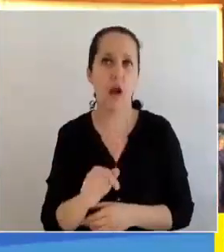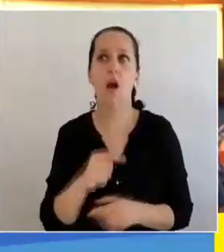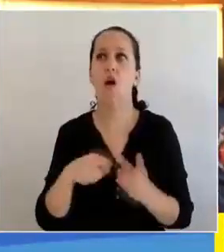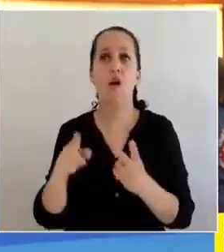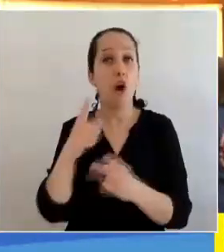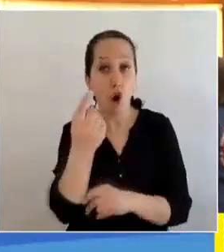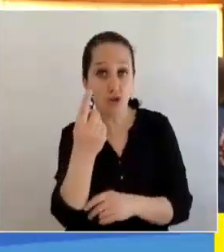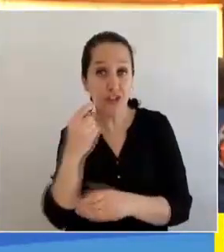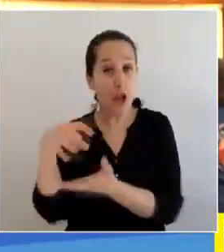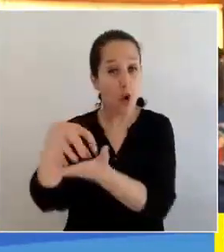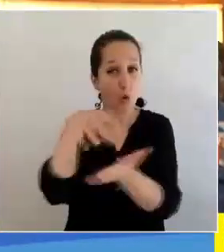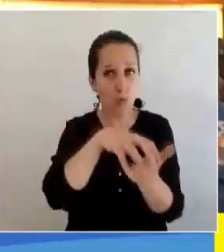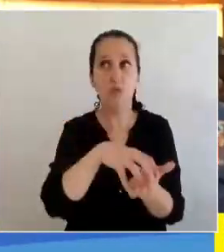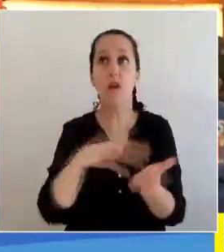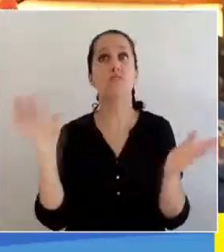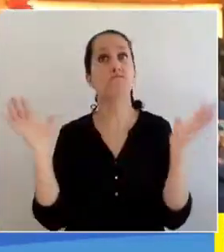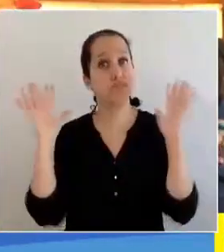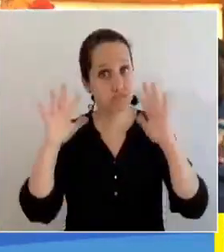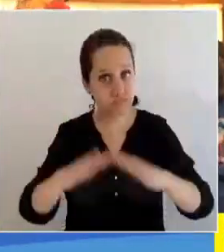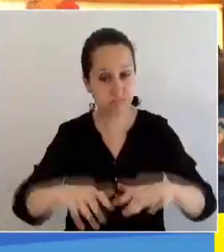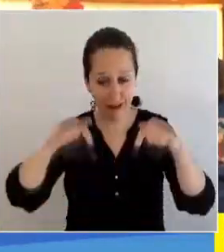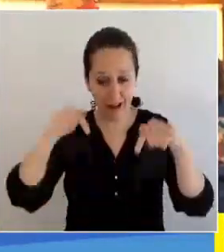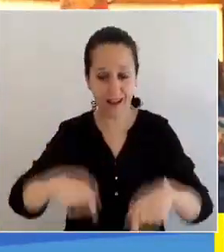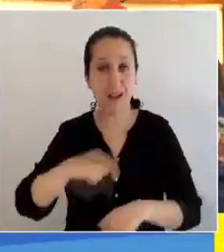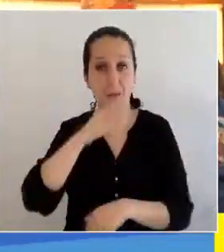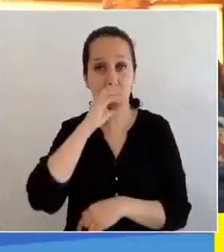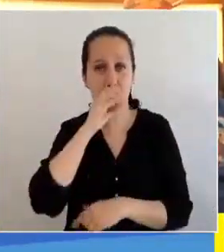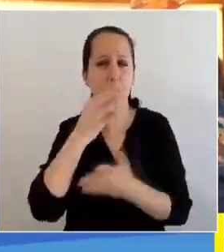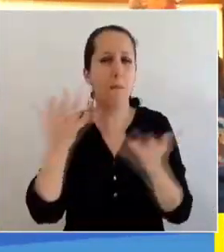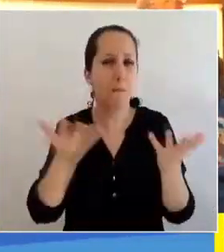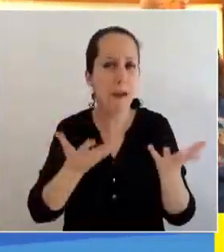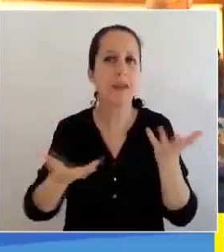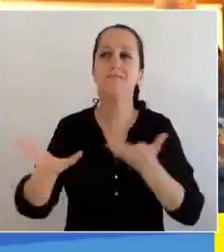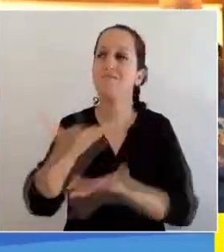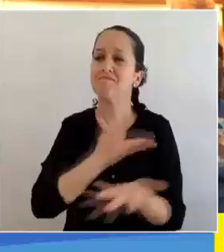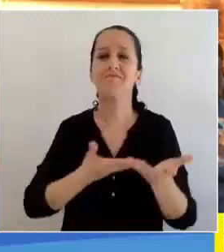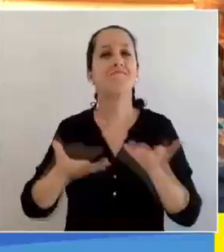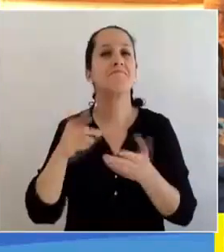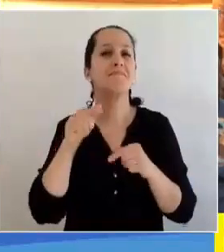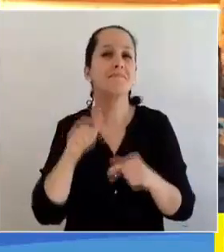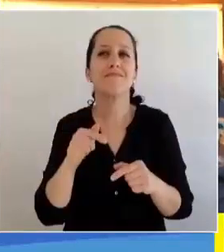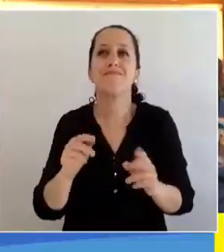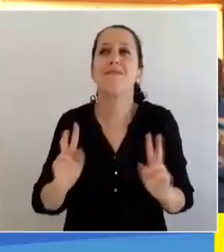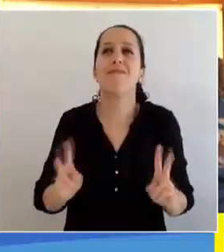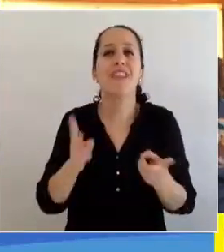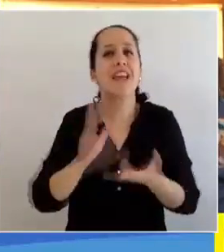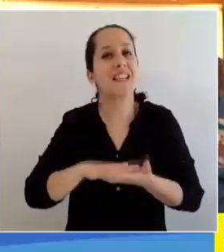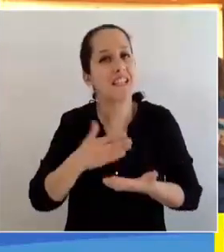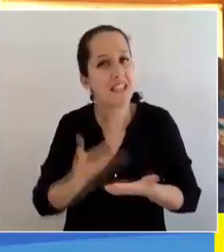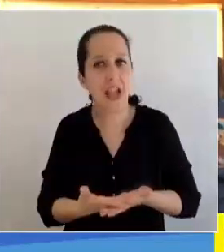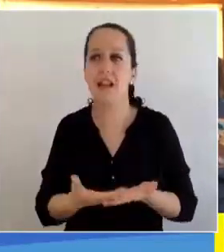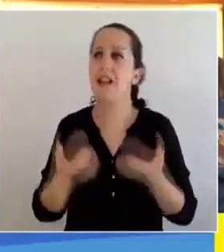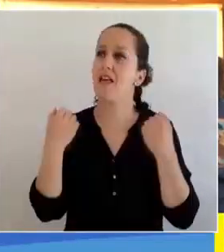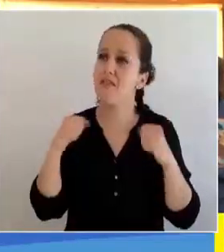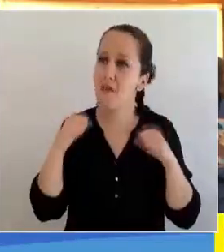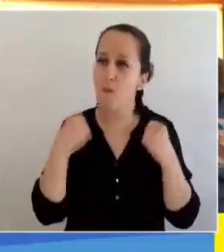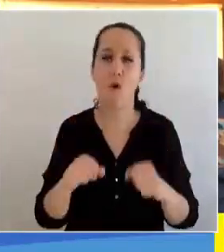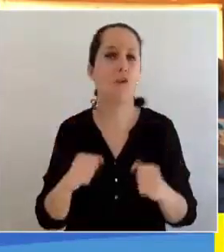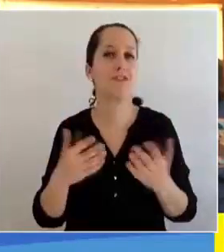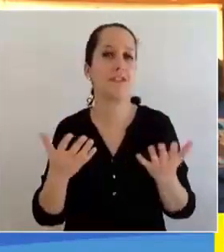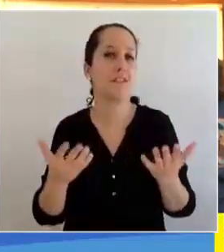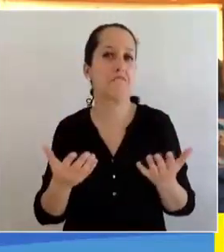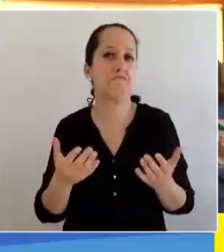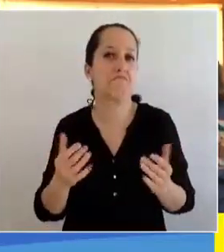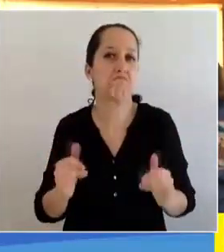personas de 11 comunas aquí a Concepción para participar en un encuentro donde la motivación por la vida sana, por la vida deportiva,